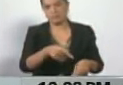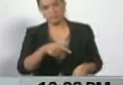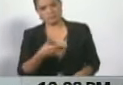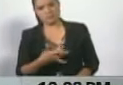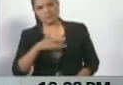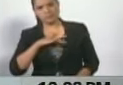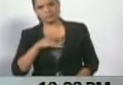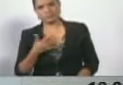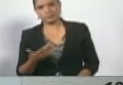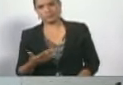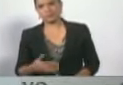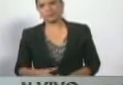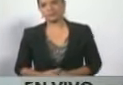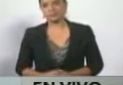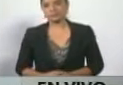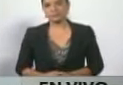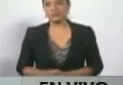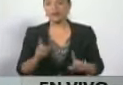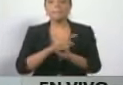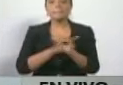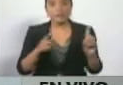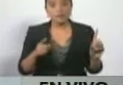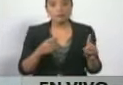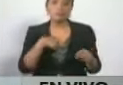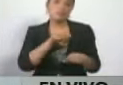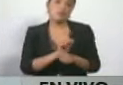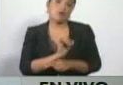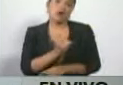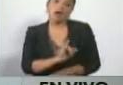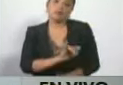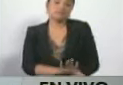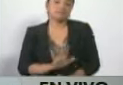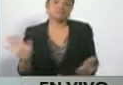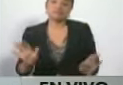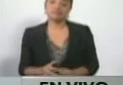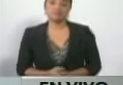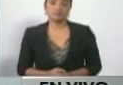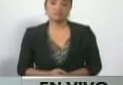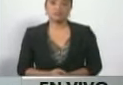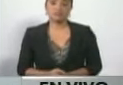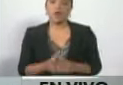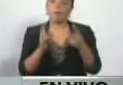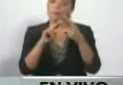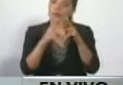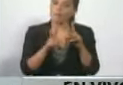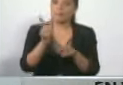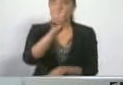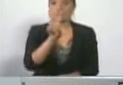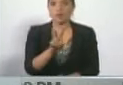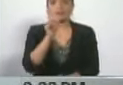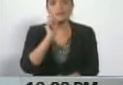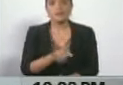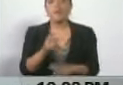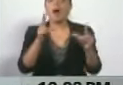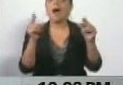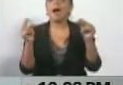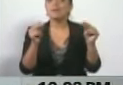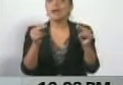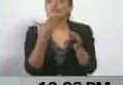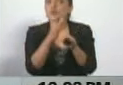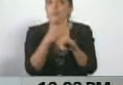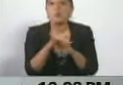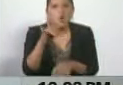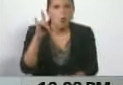Camaradas, no hay hueso sano. Pero es lo que hay. Y si por la paz de Venezuela hay que hablar con el mismísimo